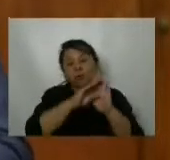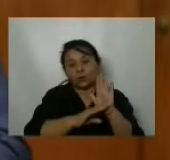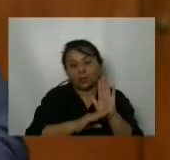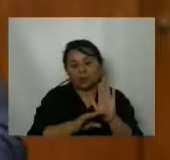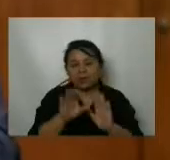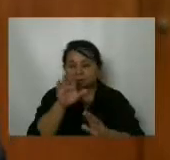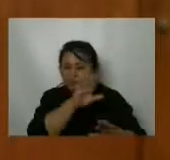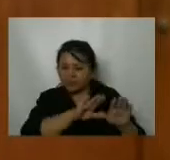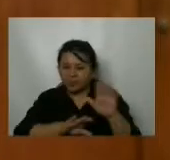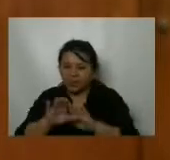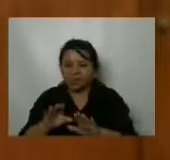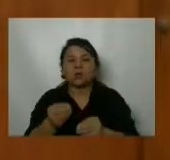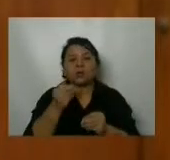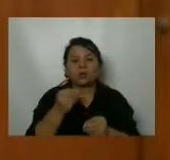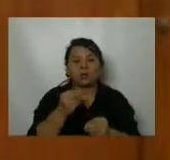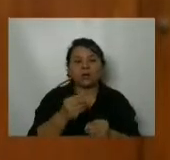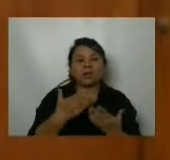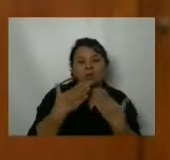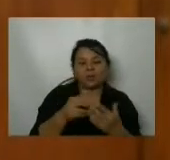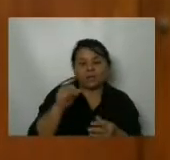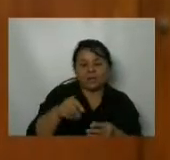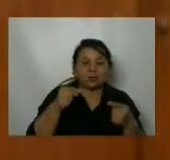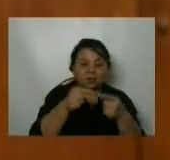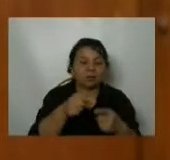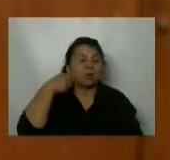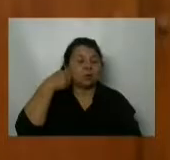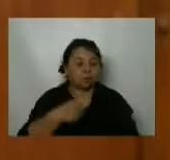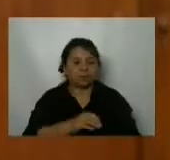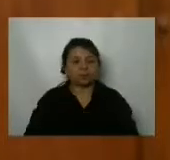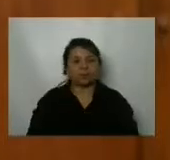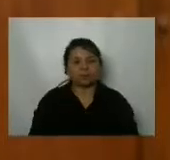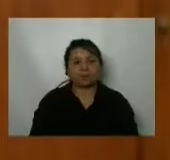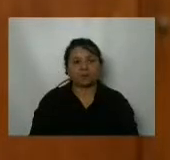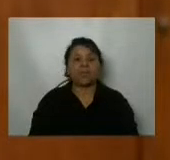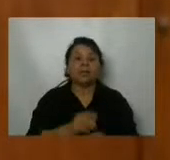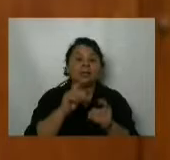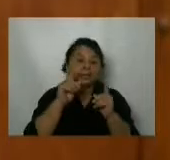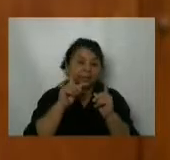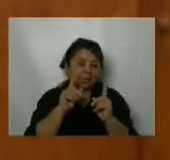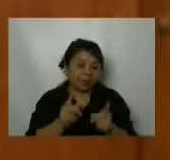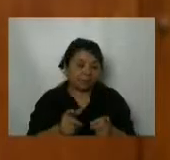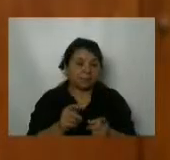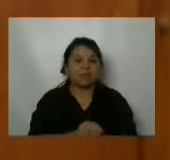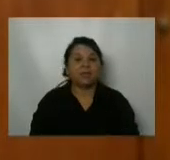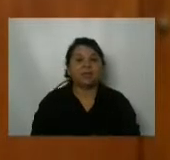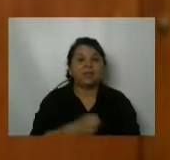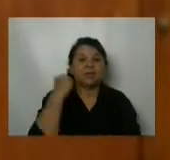una incompatibilidad entre un escenario y el otro, ¿no? ¿Qué va a pasar con eso?